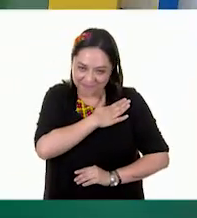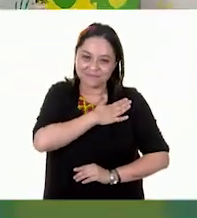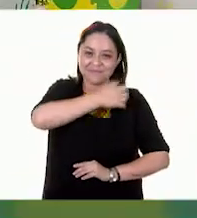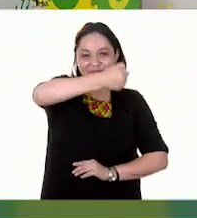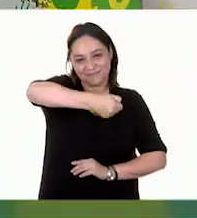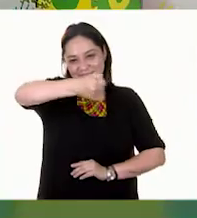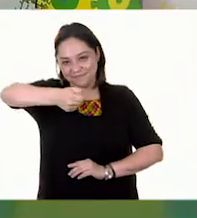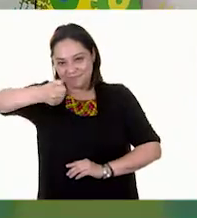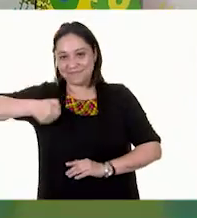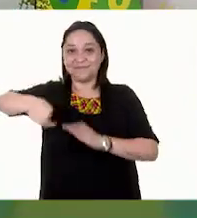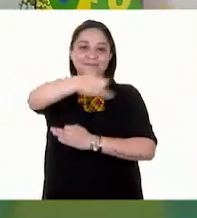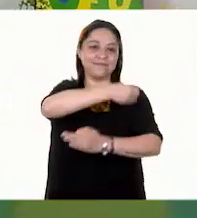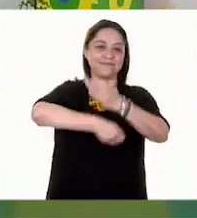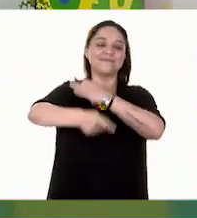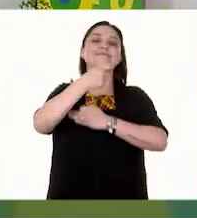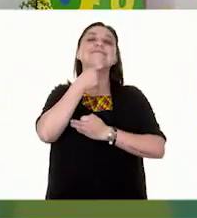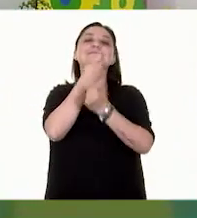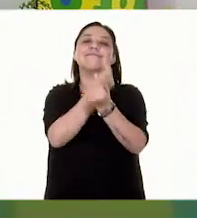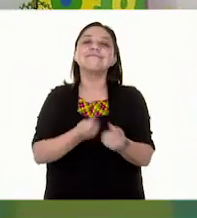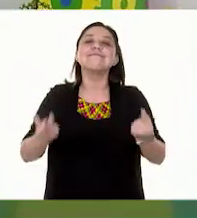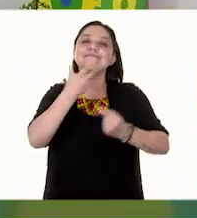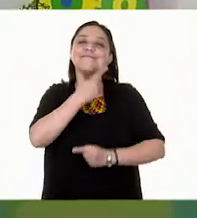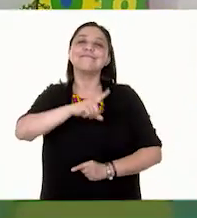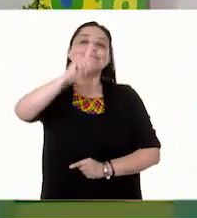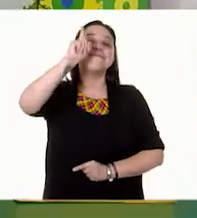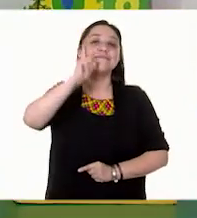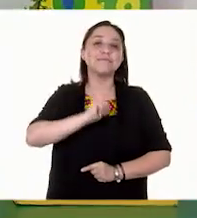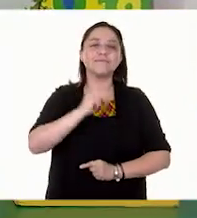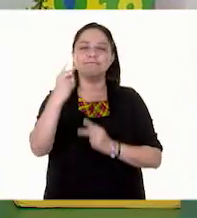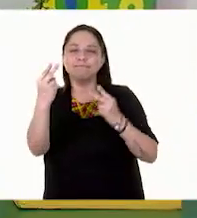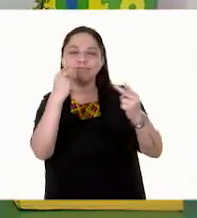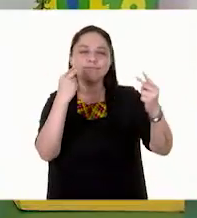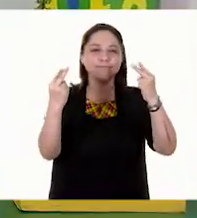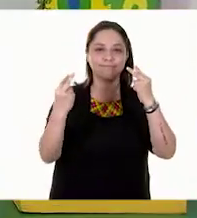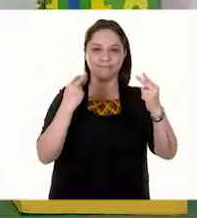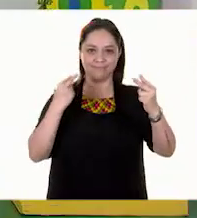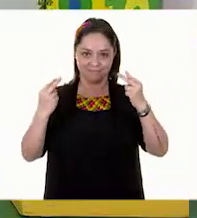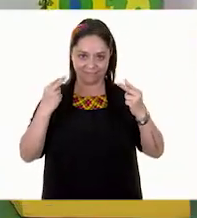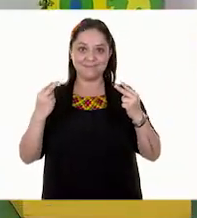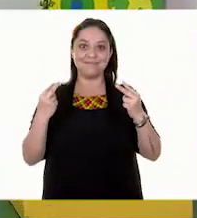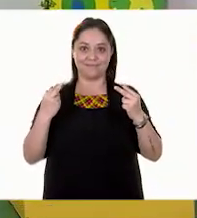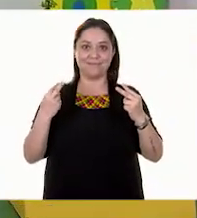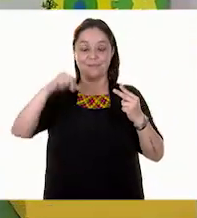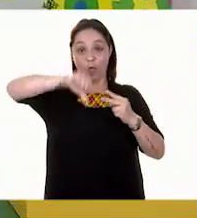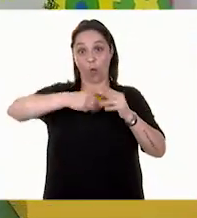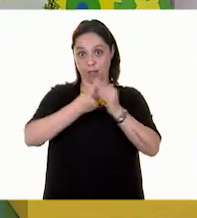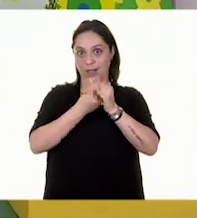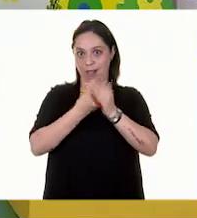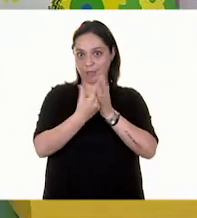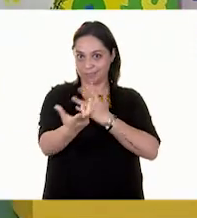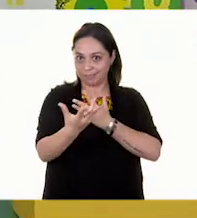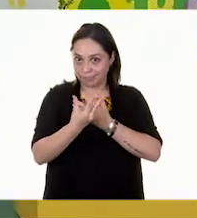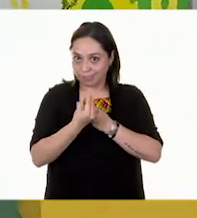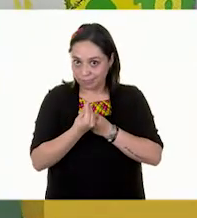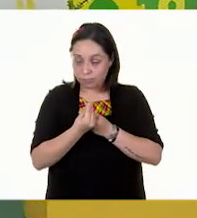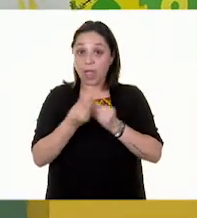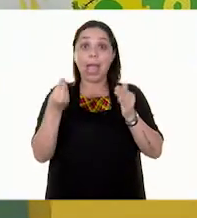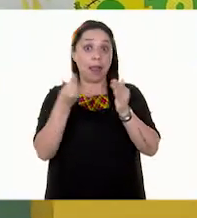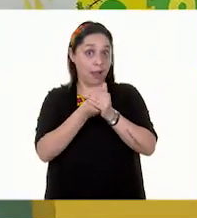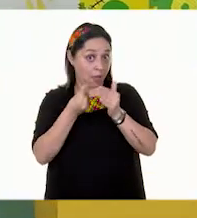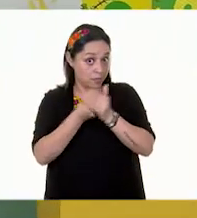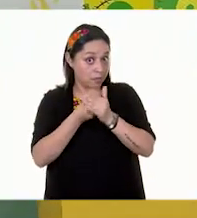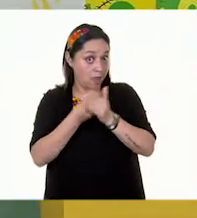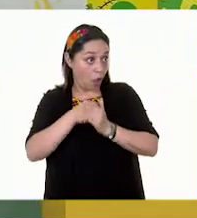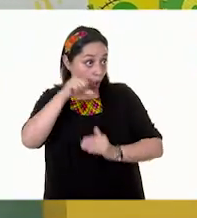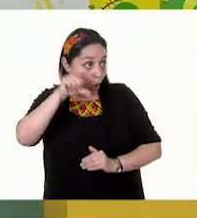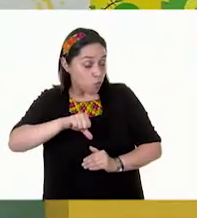Saludo de corazón a todas las niñas y los niños que están con nosotros acompañándonos en esta clase. Que esta clase, Erick, va a